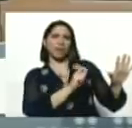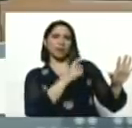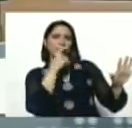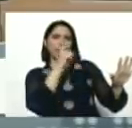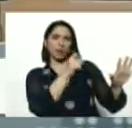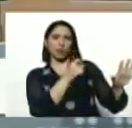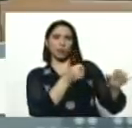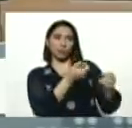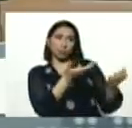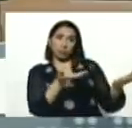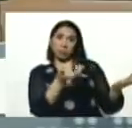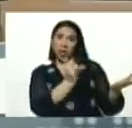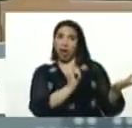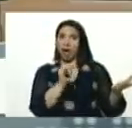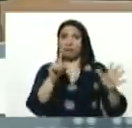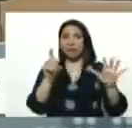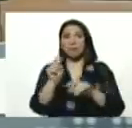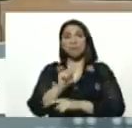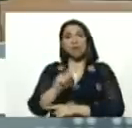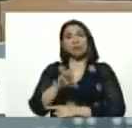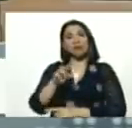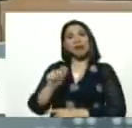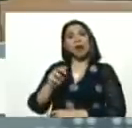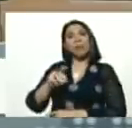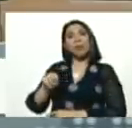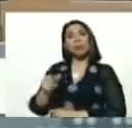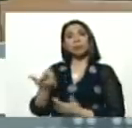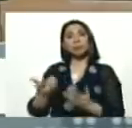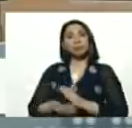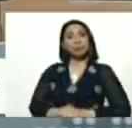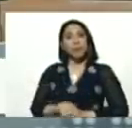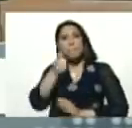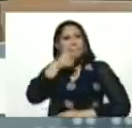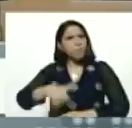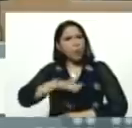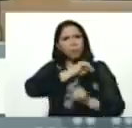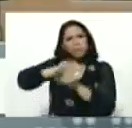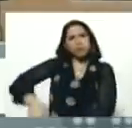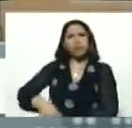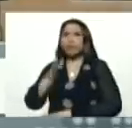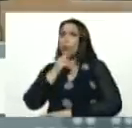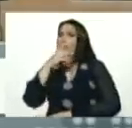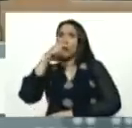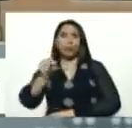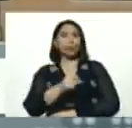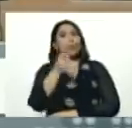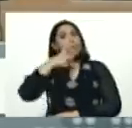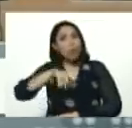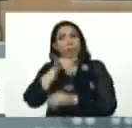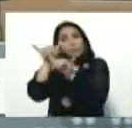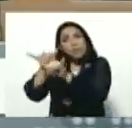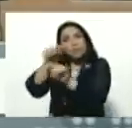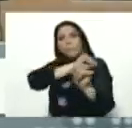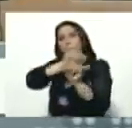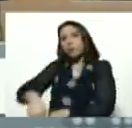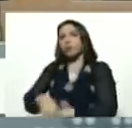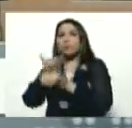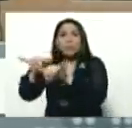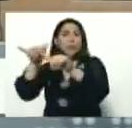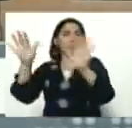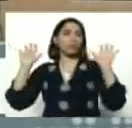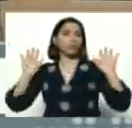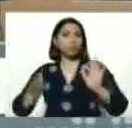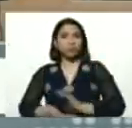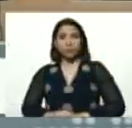hay tantos seis meses, Ramos Aluc, el pueblo te derrotó, no fue Maduro, el pueblo te derrotó, Ramos Aluc,